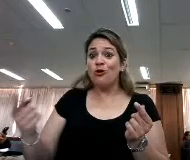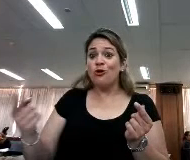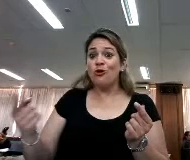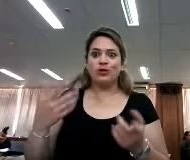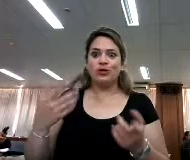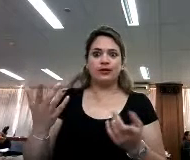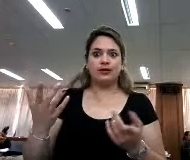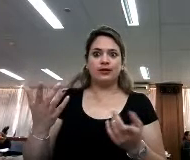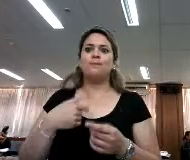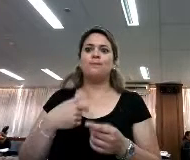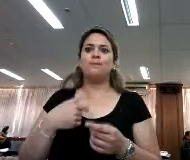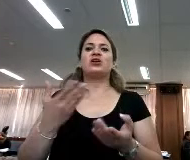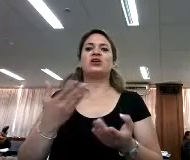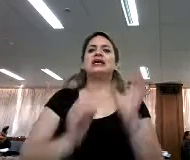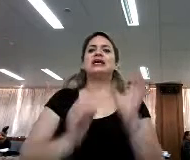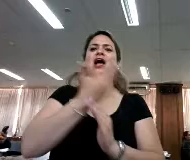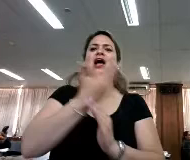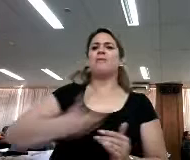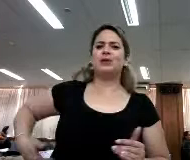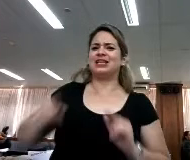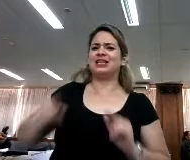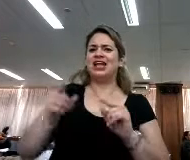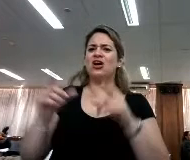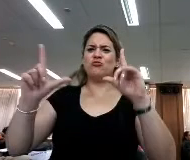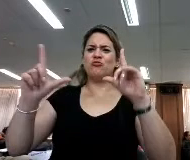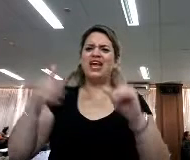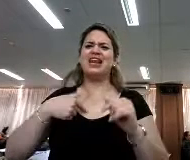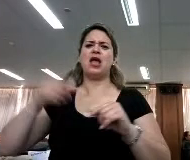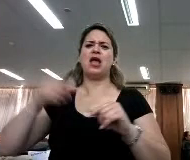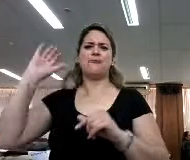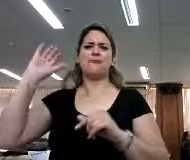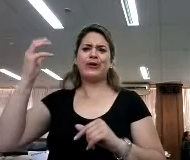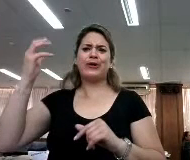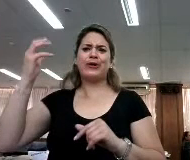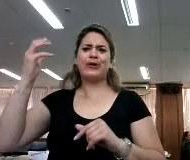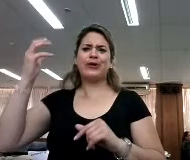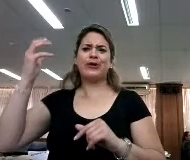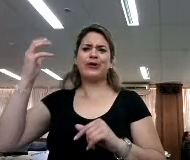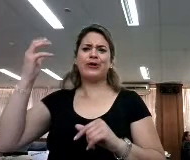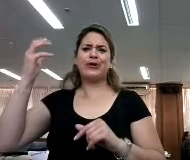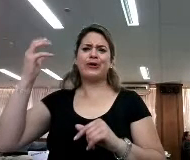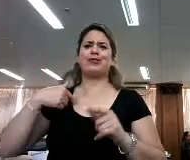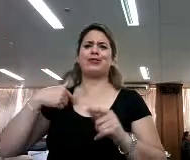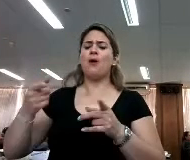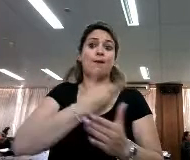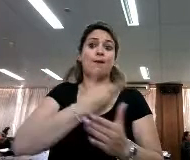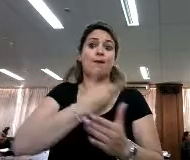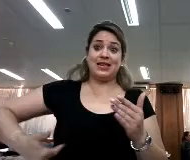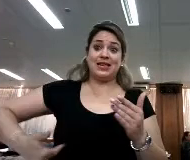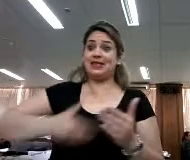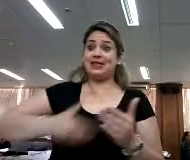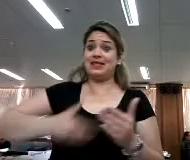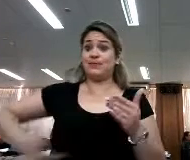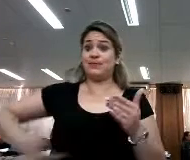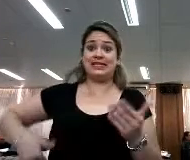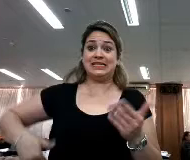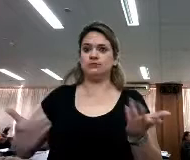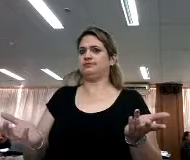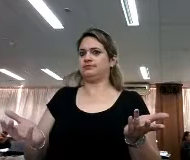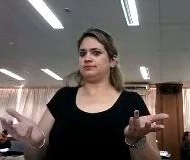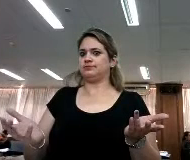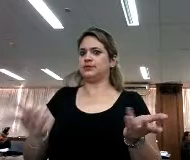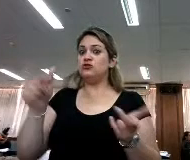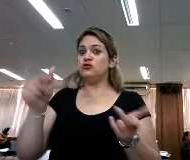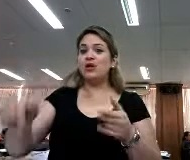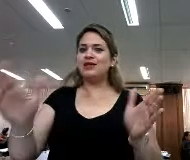presidentes con la televisión se crearon presidentes creando noticias se crearon presidentes con campañas en Twitter entonces no es no es que la época nos esté